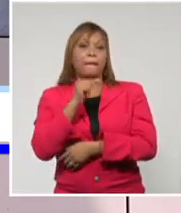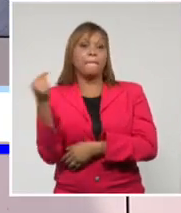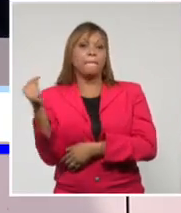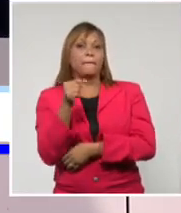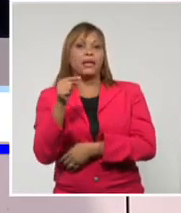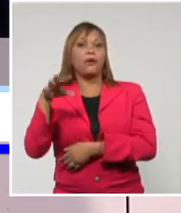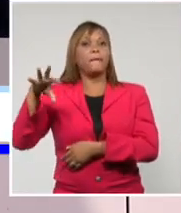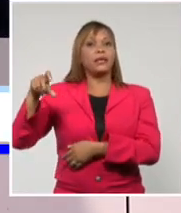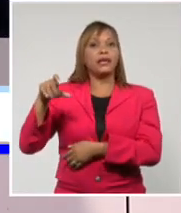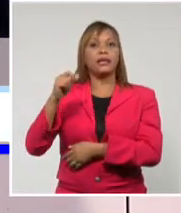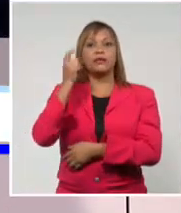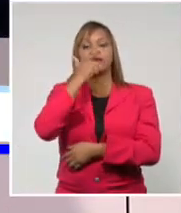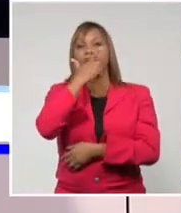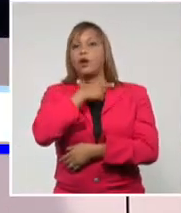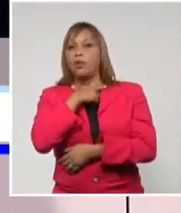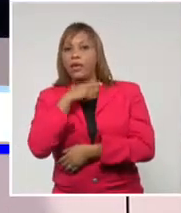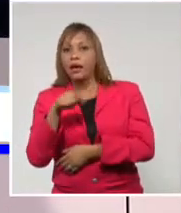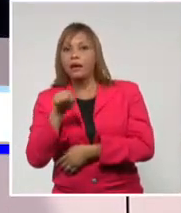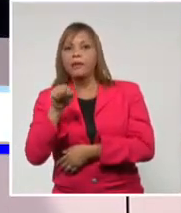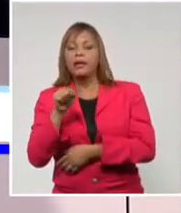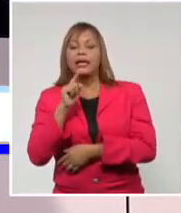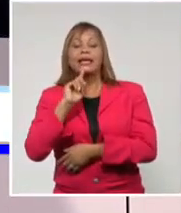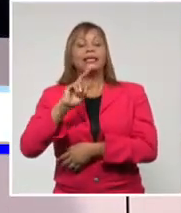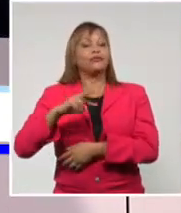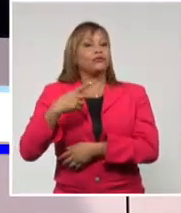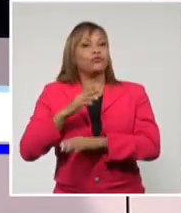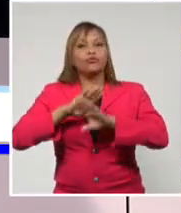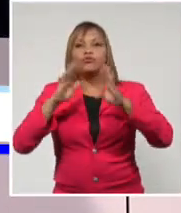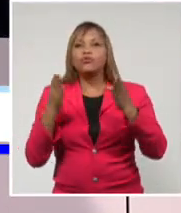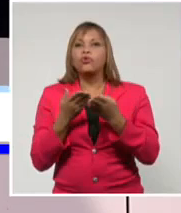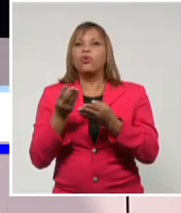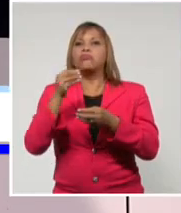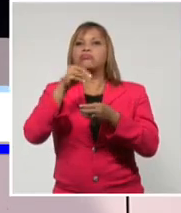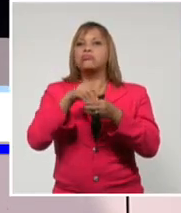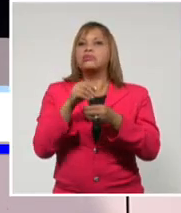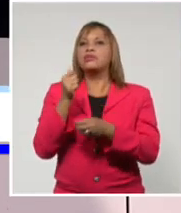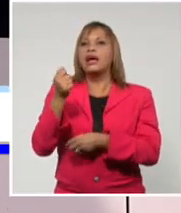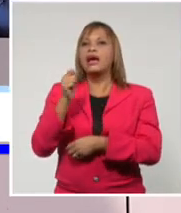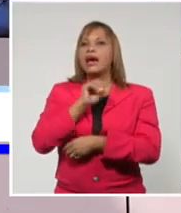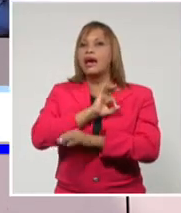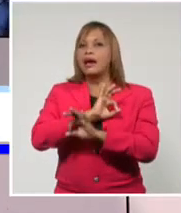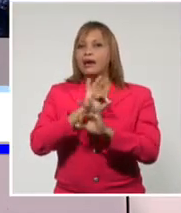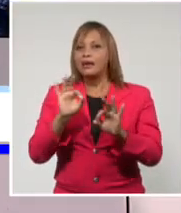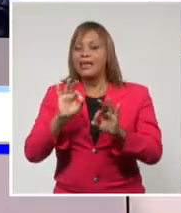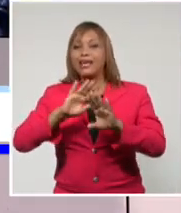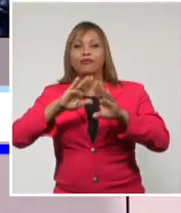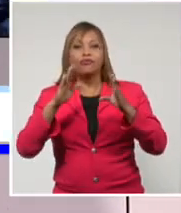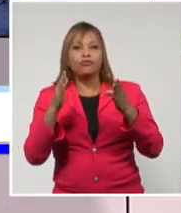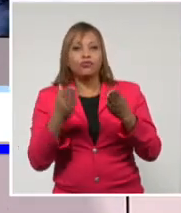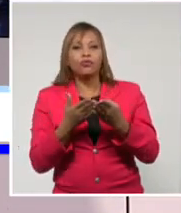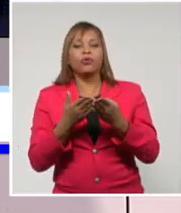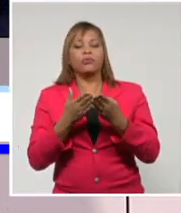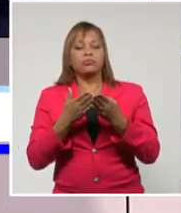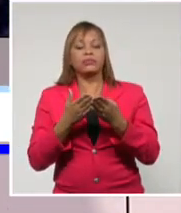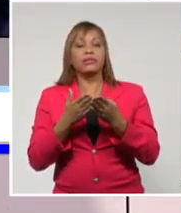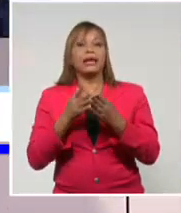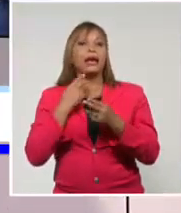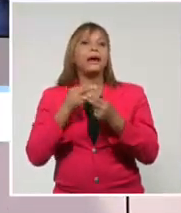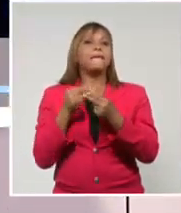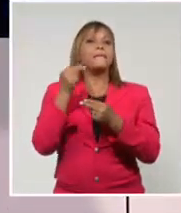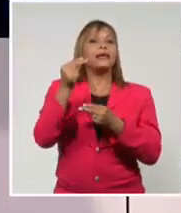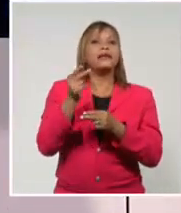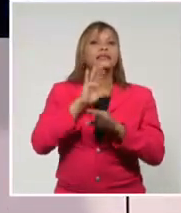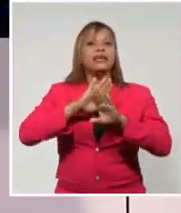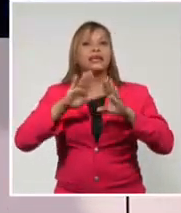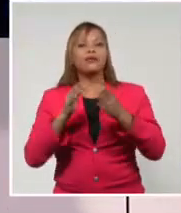espirituanos y avileños, estén otra vez en las aulas, es una muy clara señal, sobre todo esperanzadora, de cómo puede ser real el